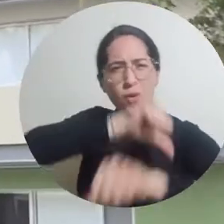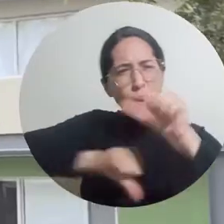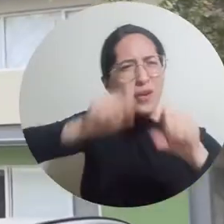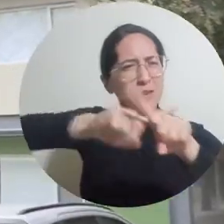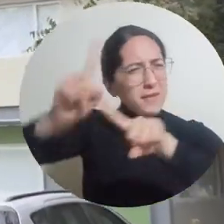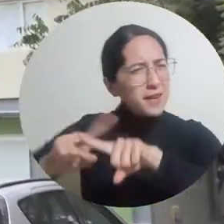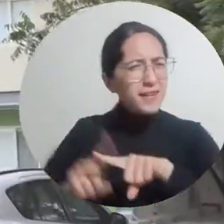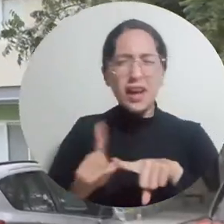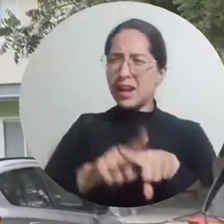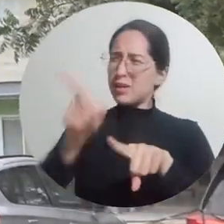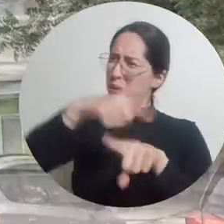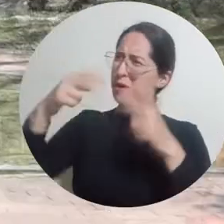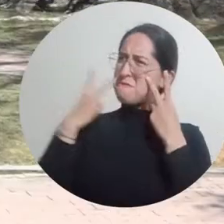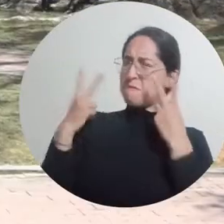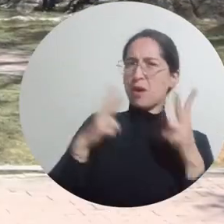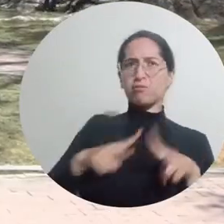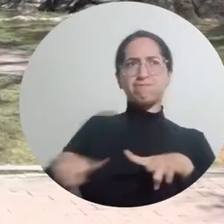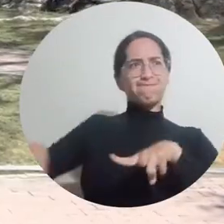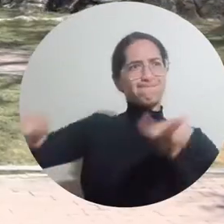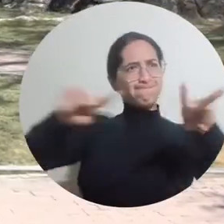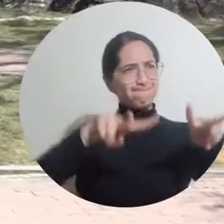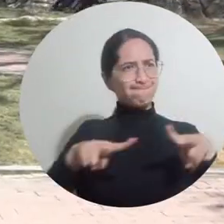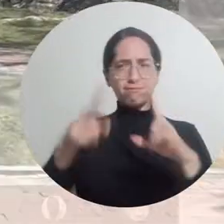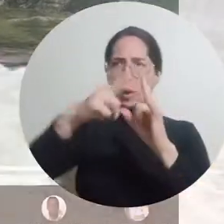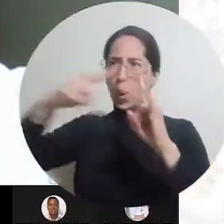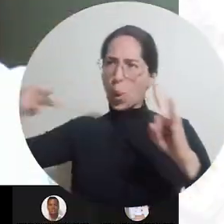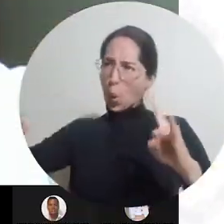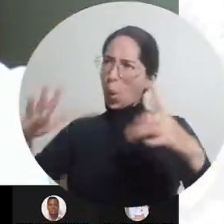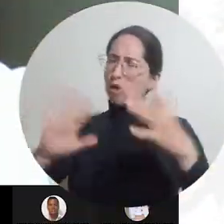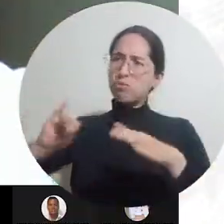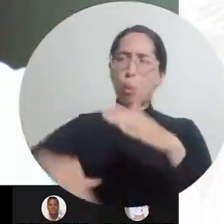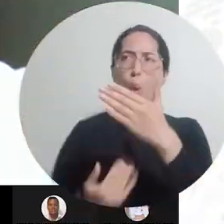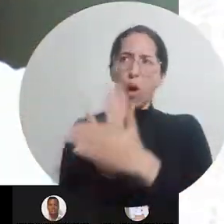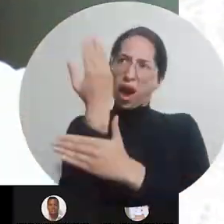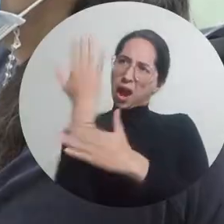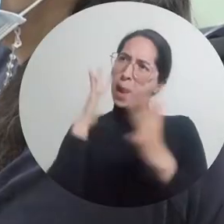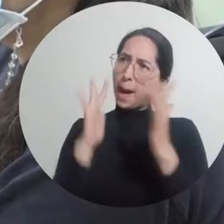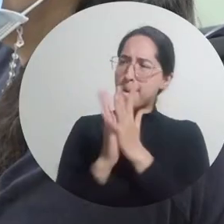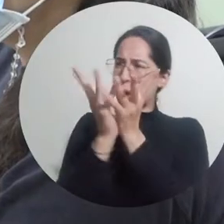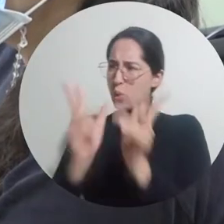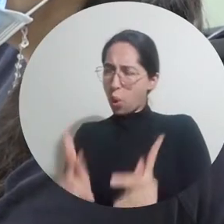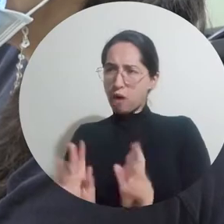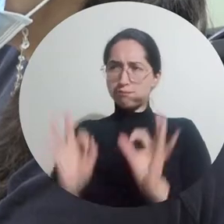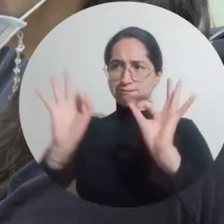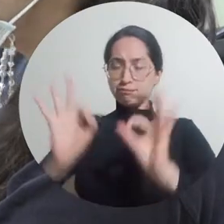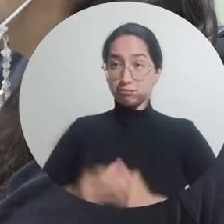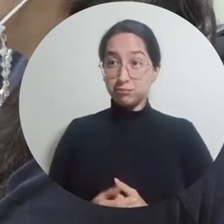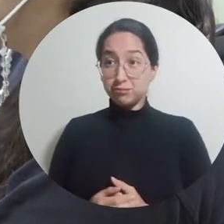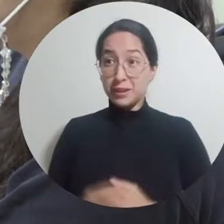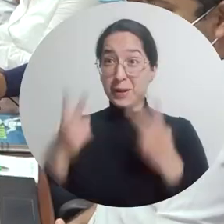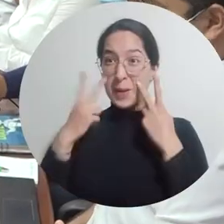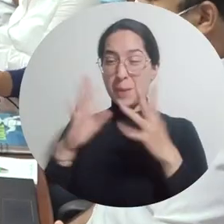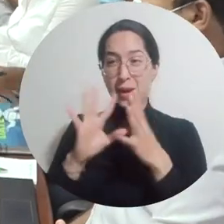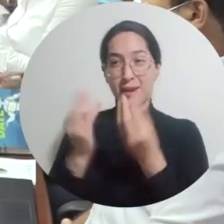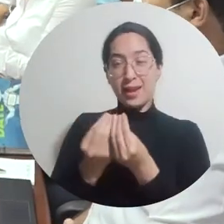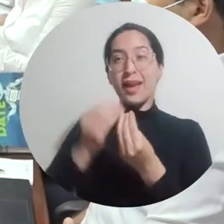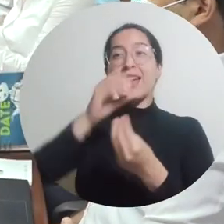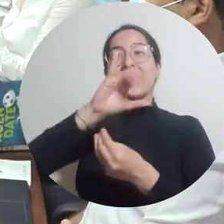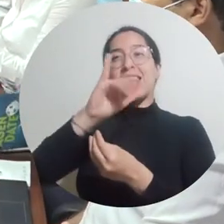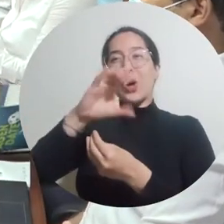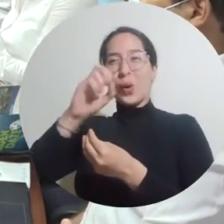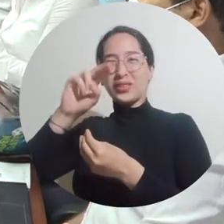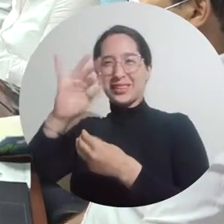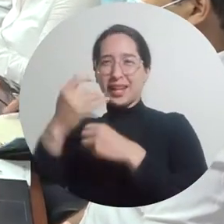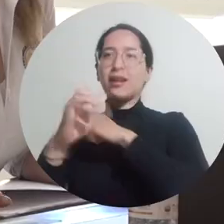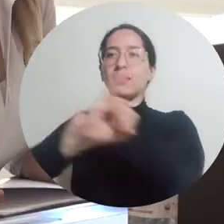pujante, con beneficios muy tangibles para los estudiantes. El balance positivo del equipo auditor del ICONTEC